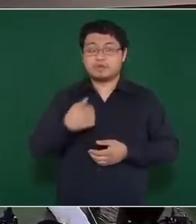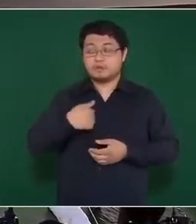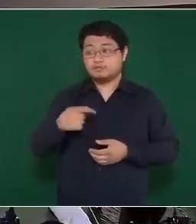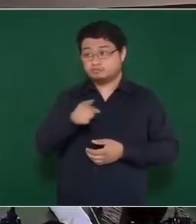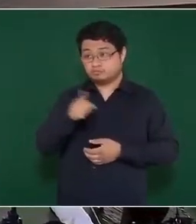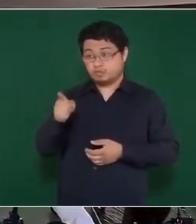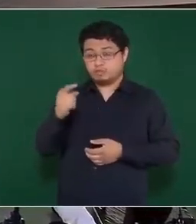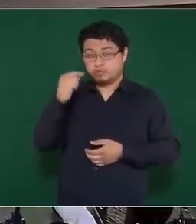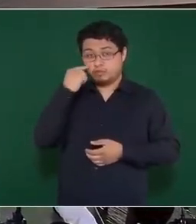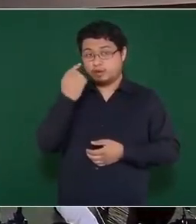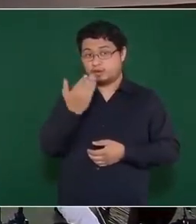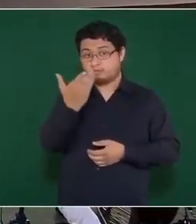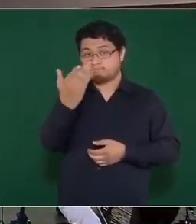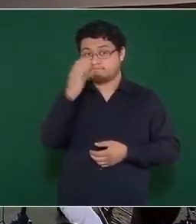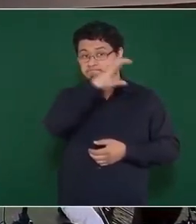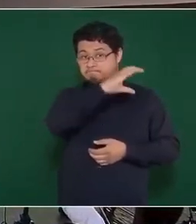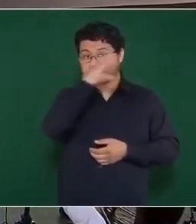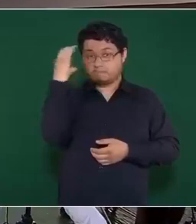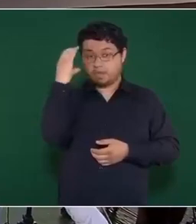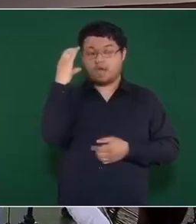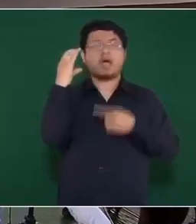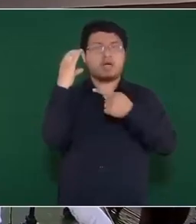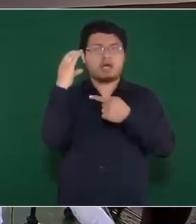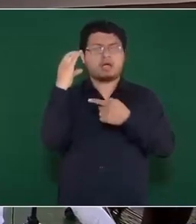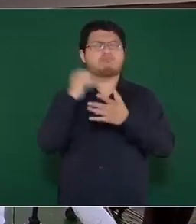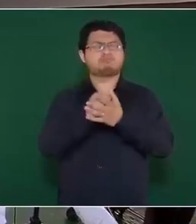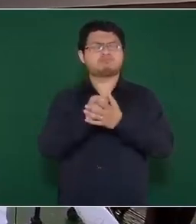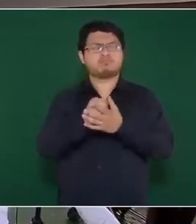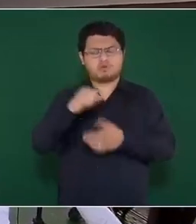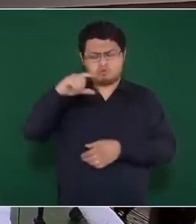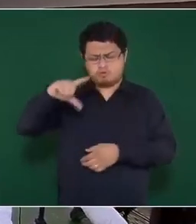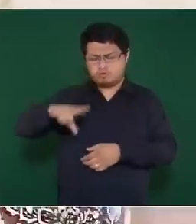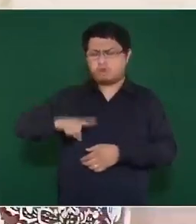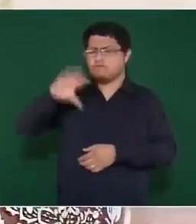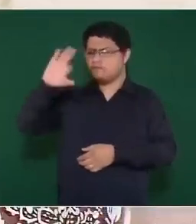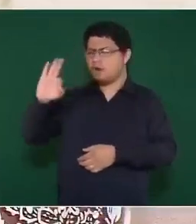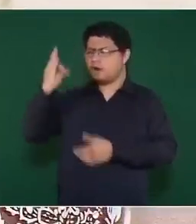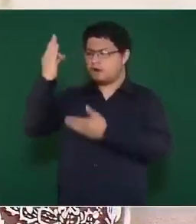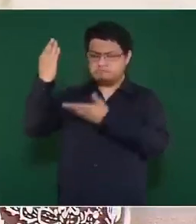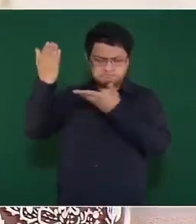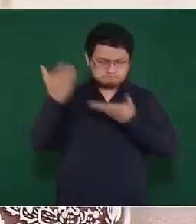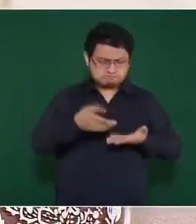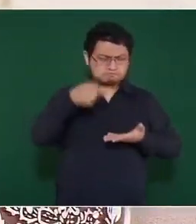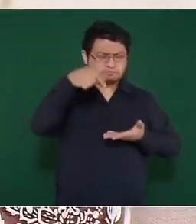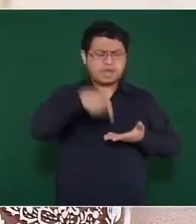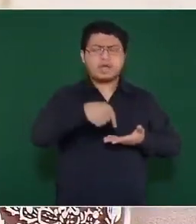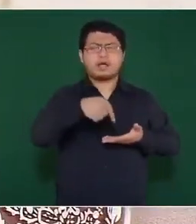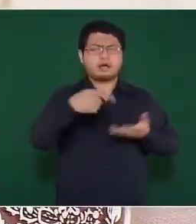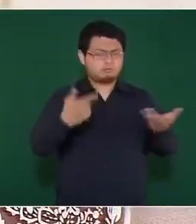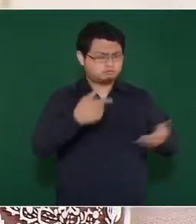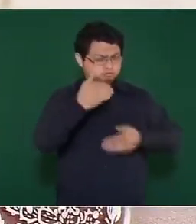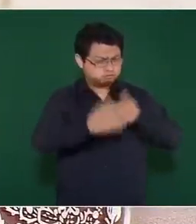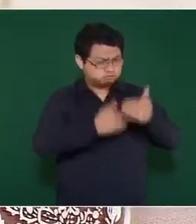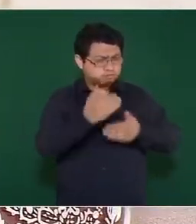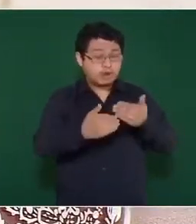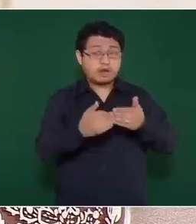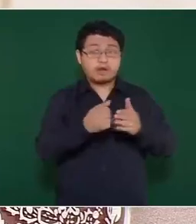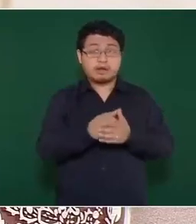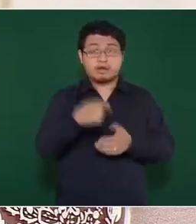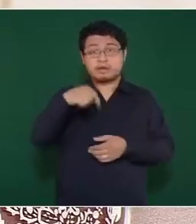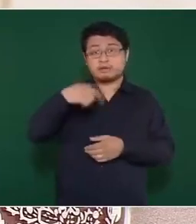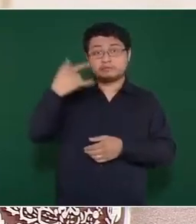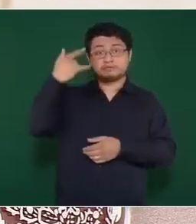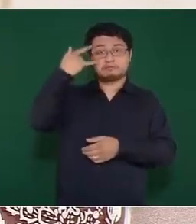algunas imágenes de las obras que ha hecho el gobierno federal en mi tierra, una tierra que parecía que estaba